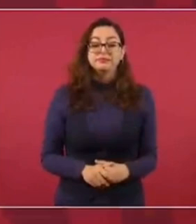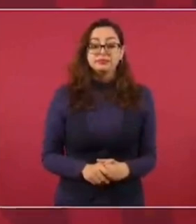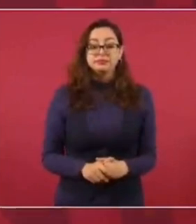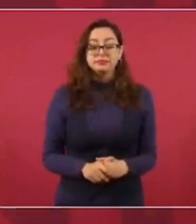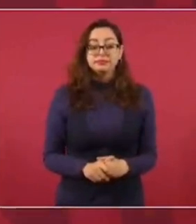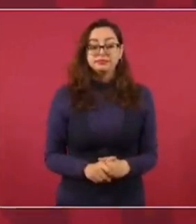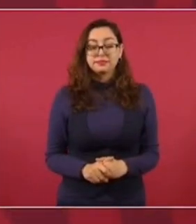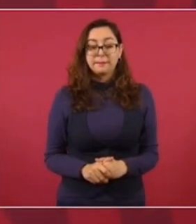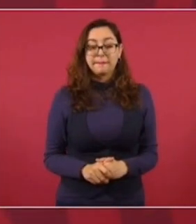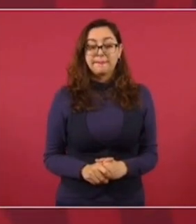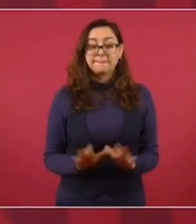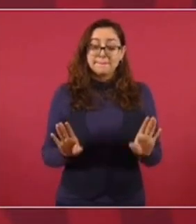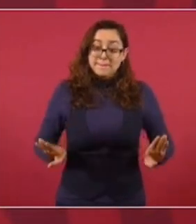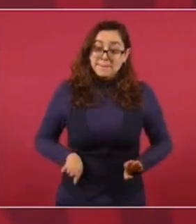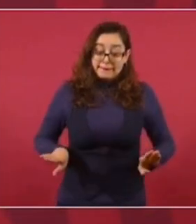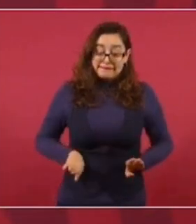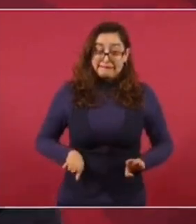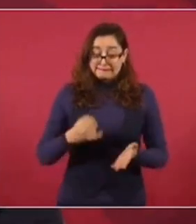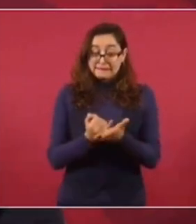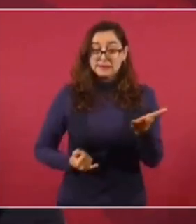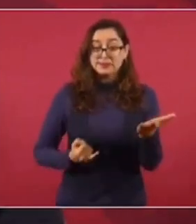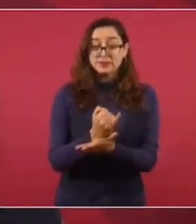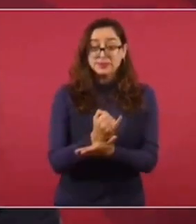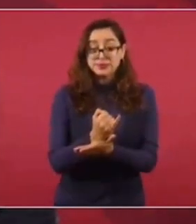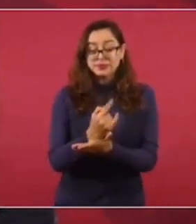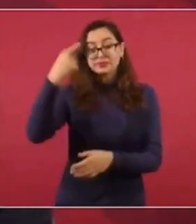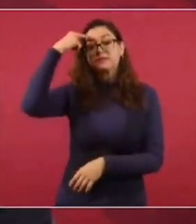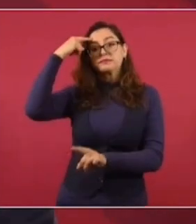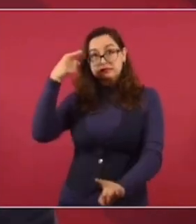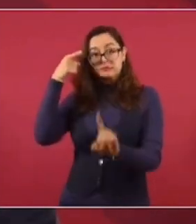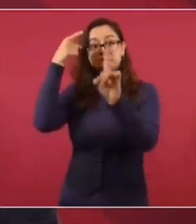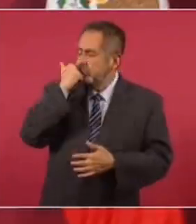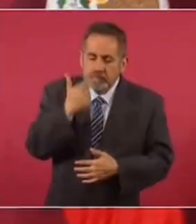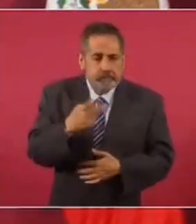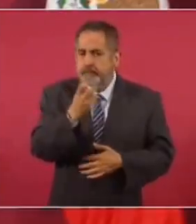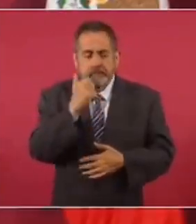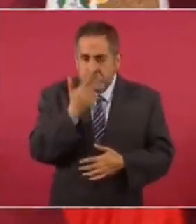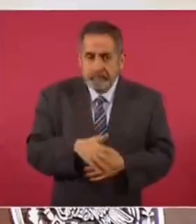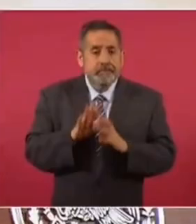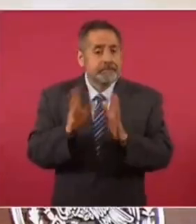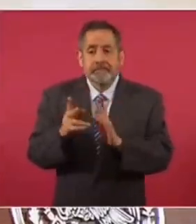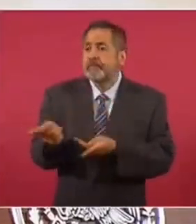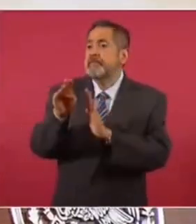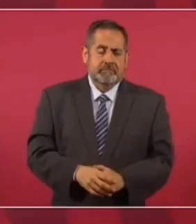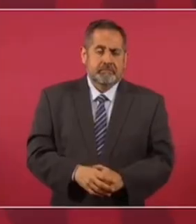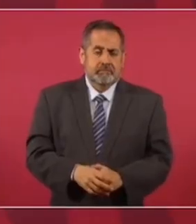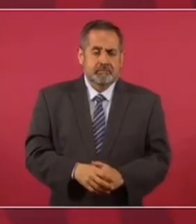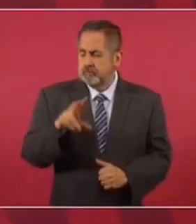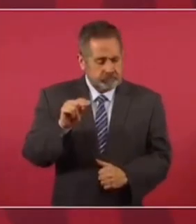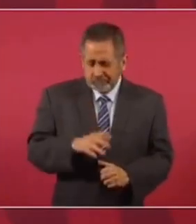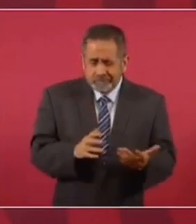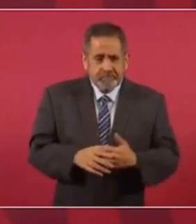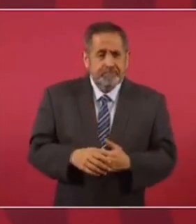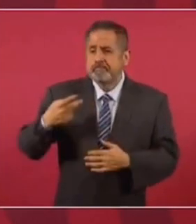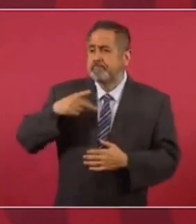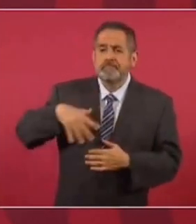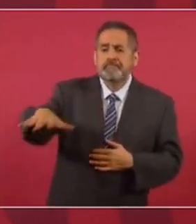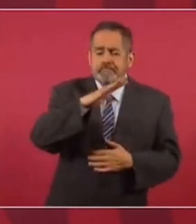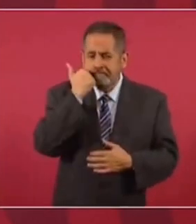actuarse a partir de principios, de ideales. Está demostrado en las encuestas. La gente quiere